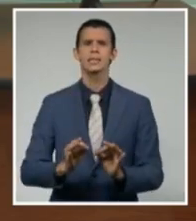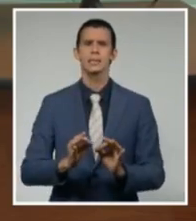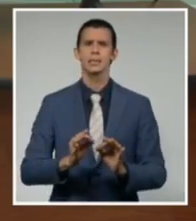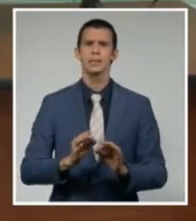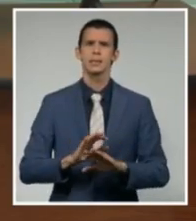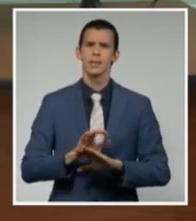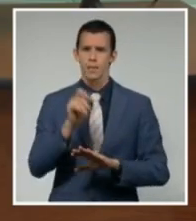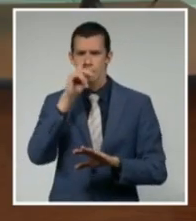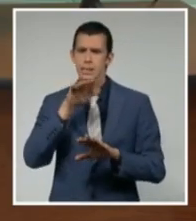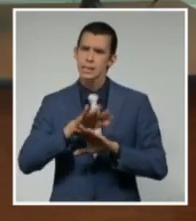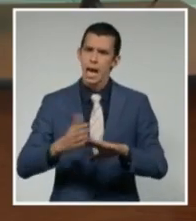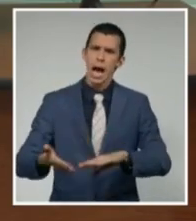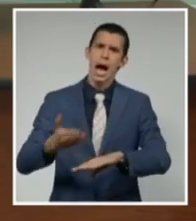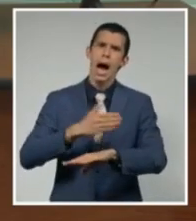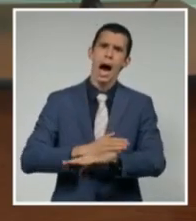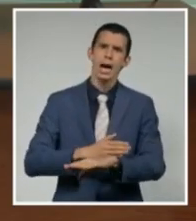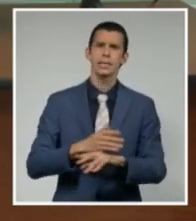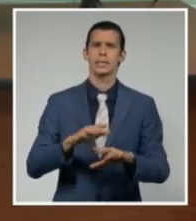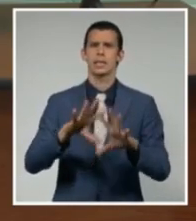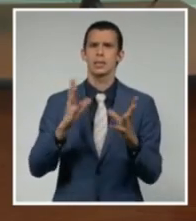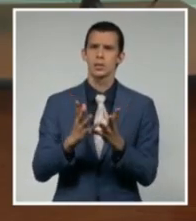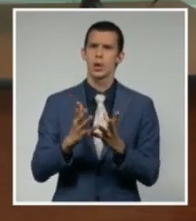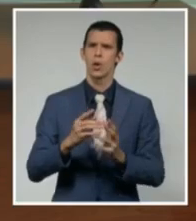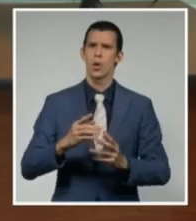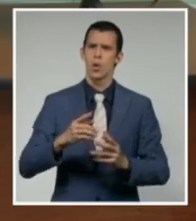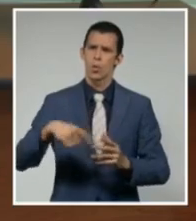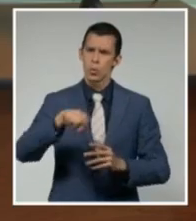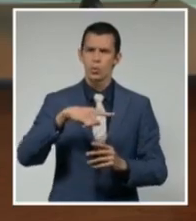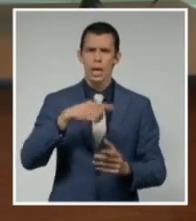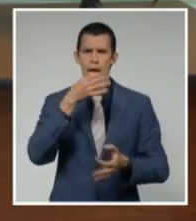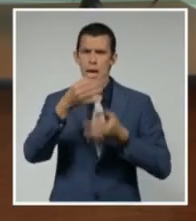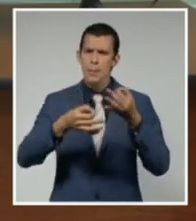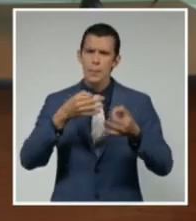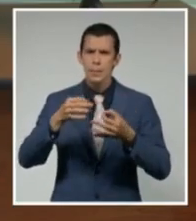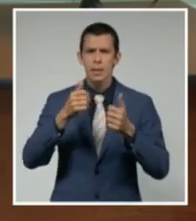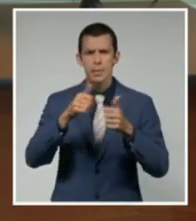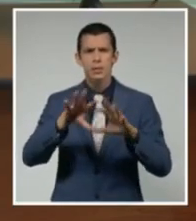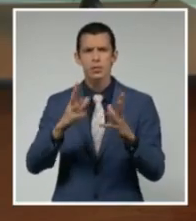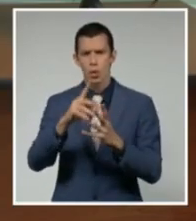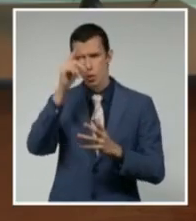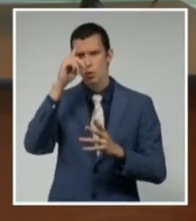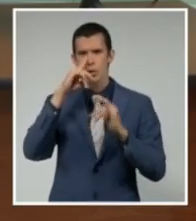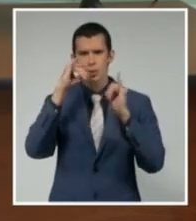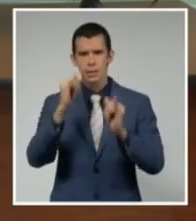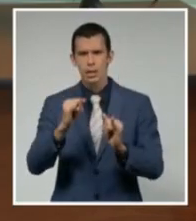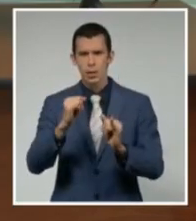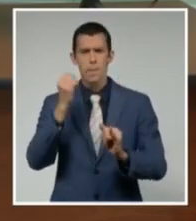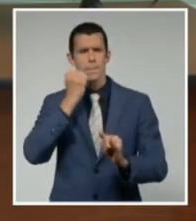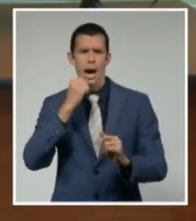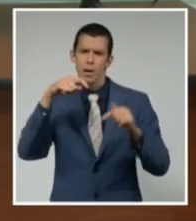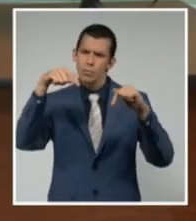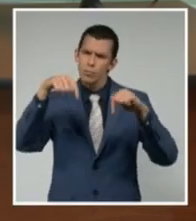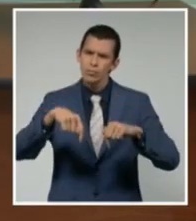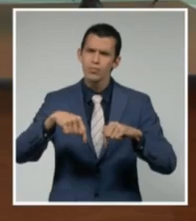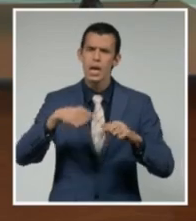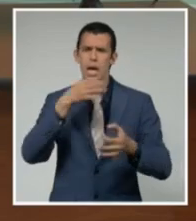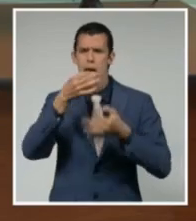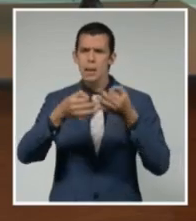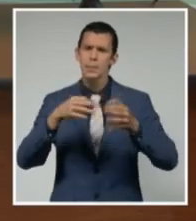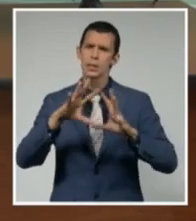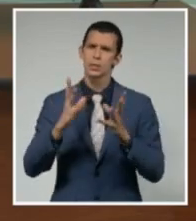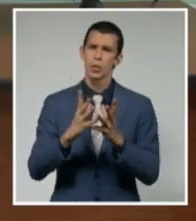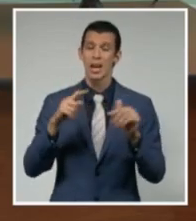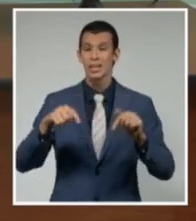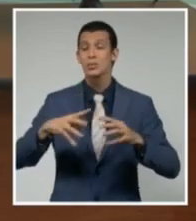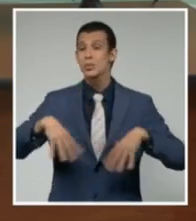Nuevo, antes de terminar, de concluir esta emisión, vamos a volver con algunas actualizaciones. Y recordar algunas cosas porque esta es una